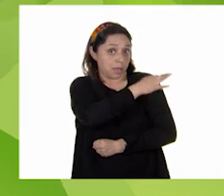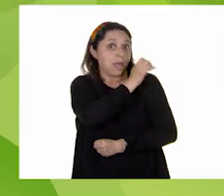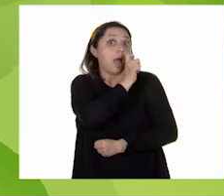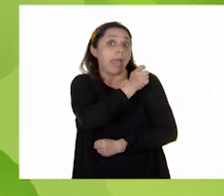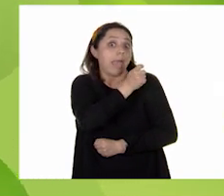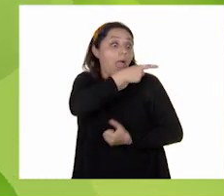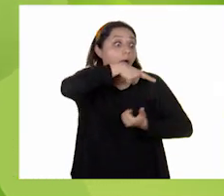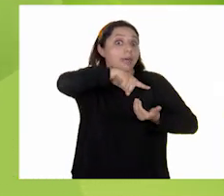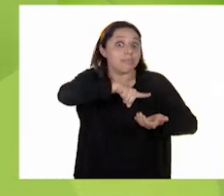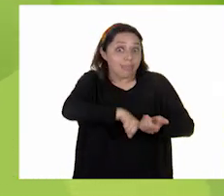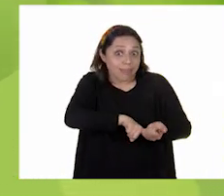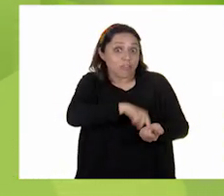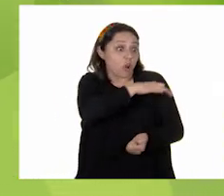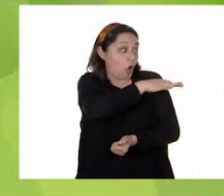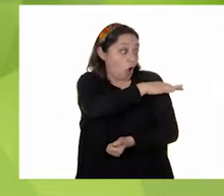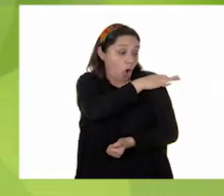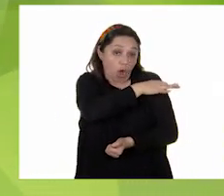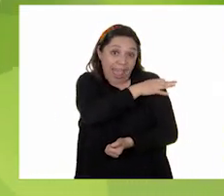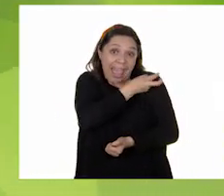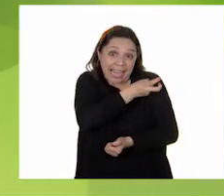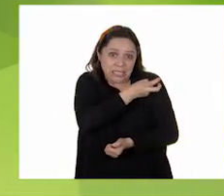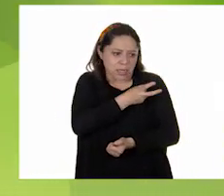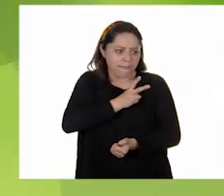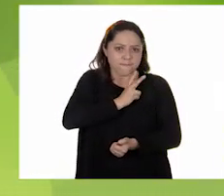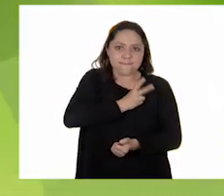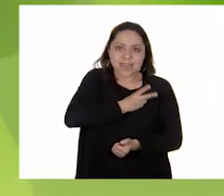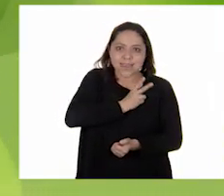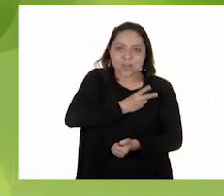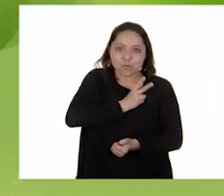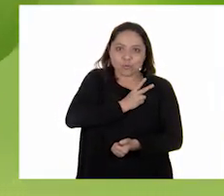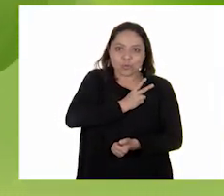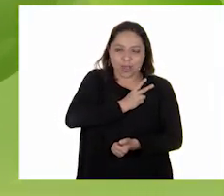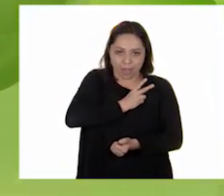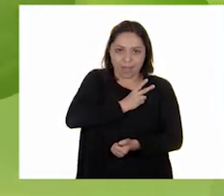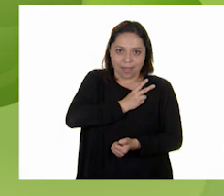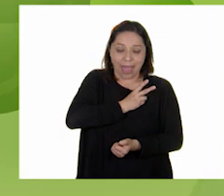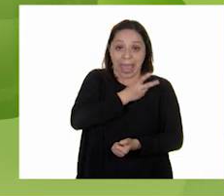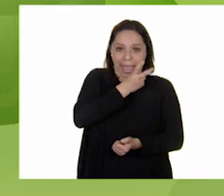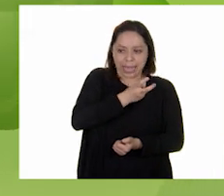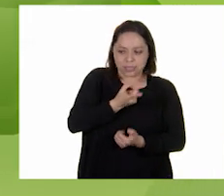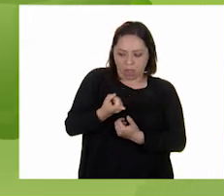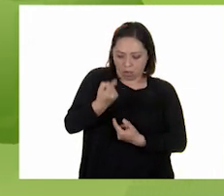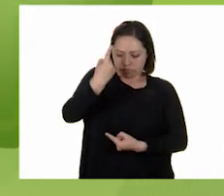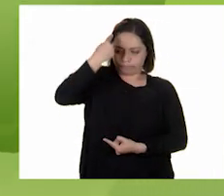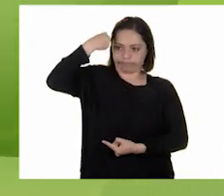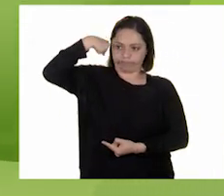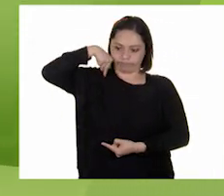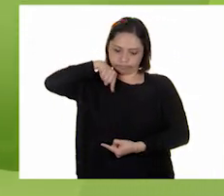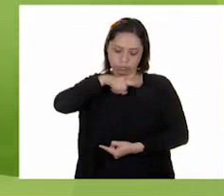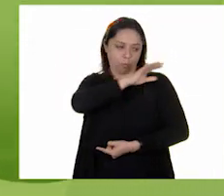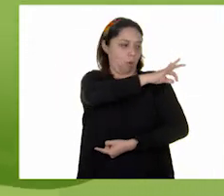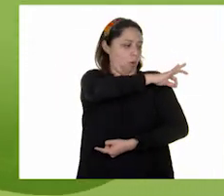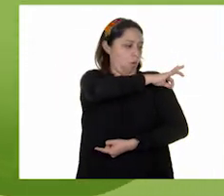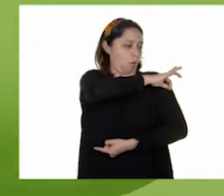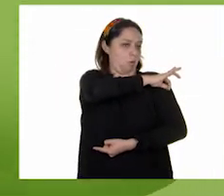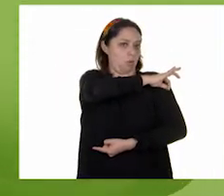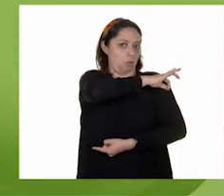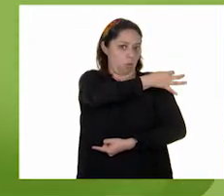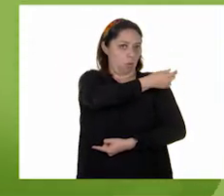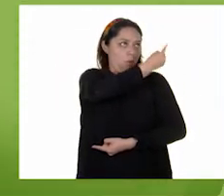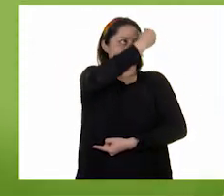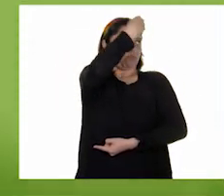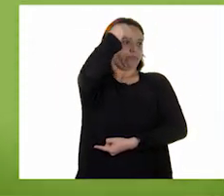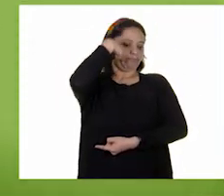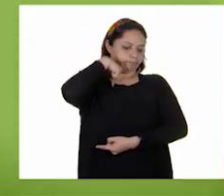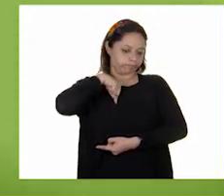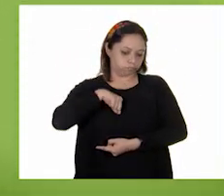virus de la bacteria que te van a dar para hacer anticuerpo, para que ya no te den tan